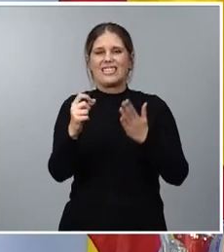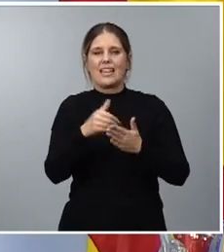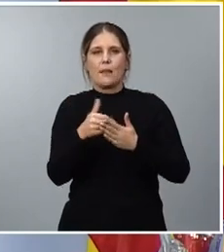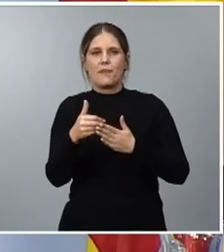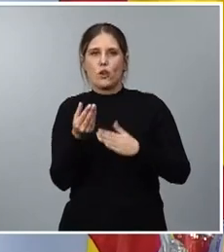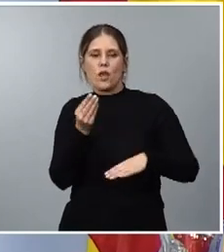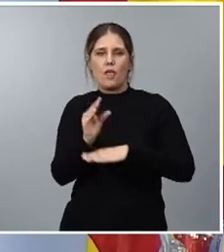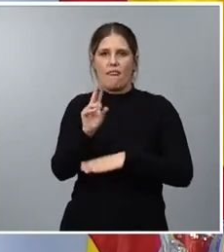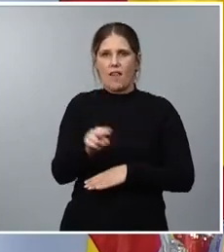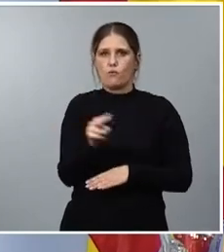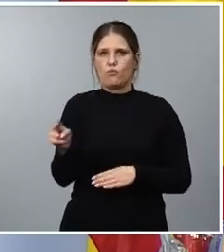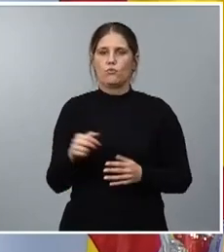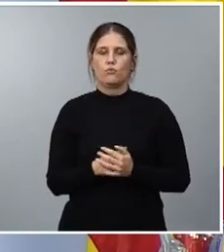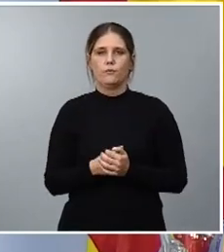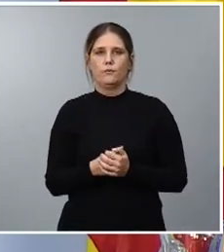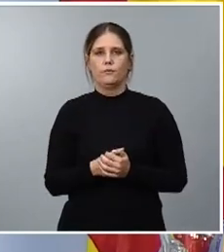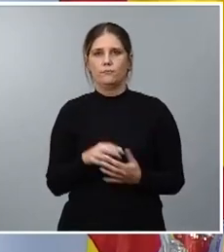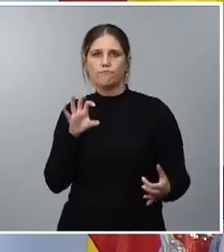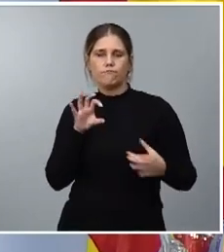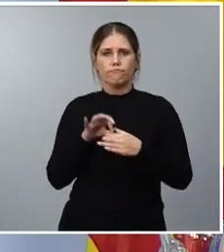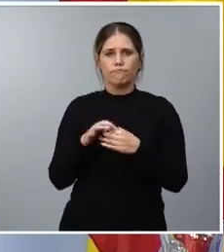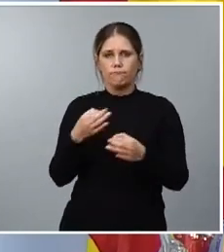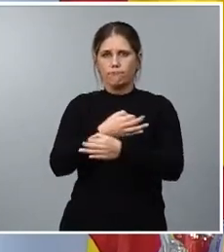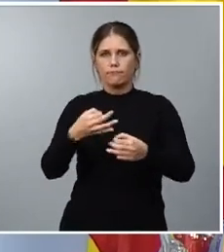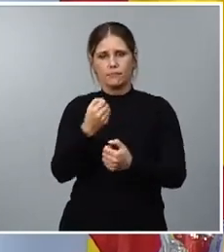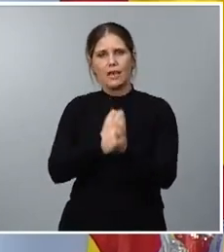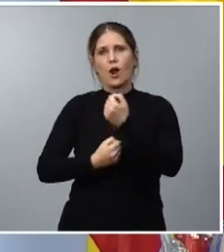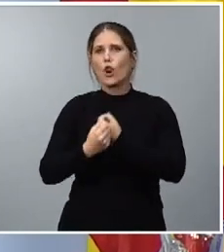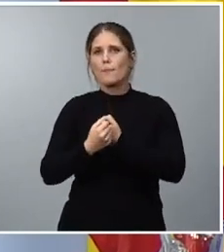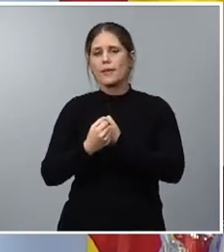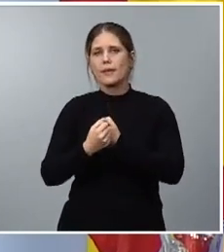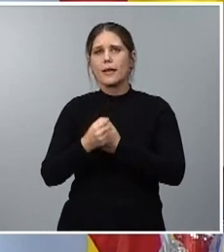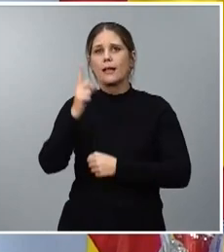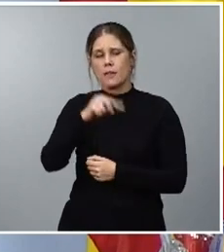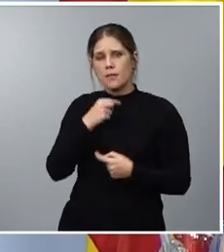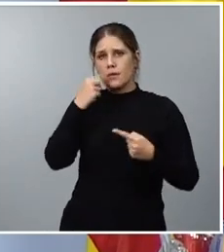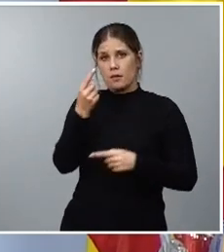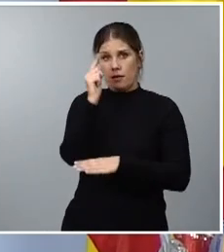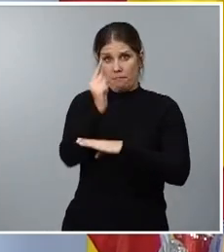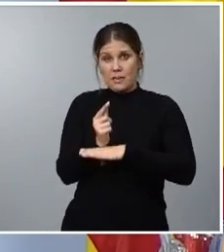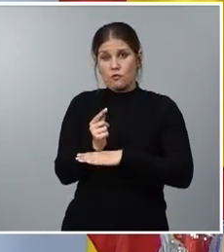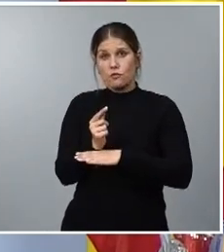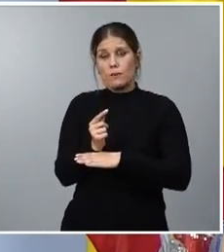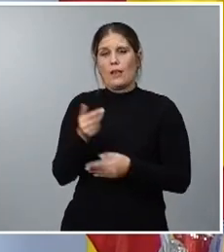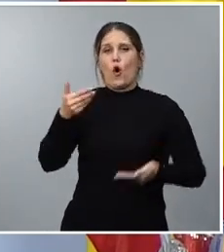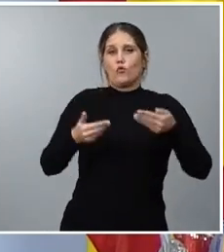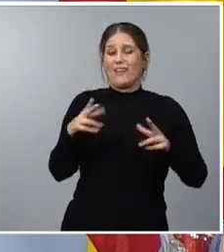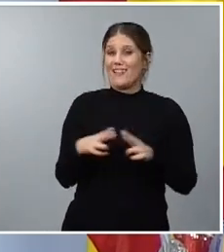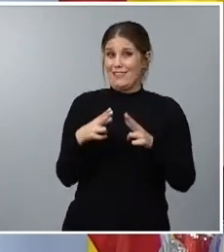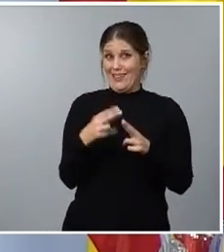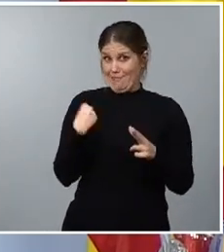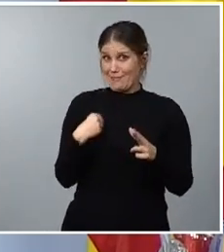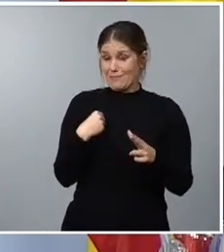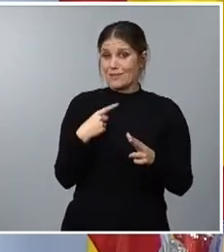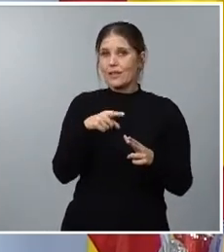de euros en relación con la eficiencia económica he destacado que los presupuestos además de justicia social también